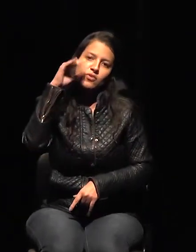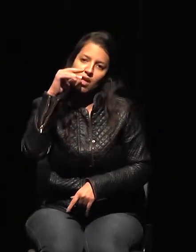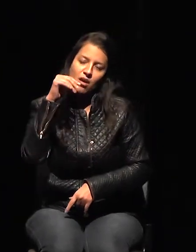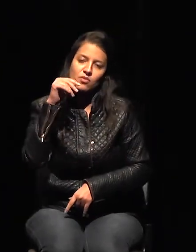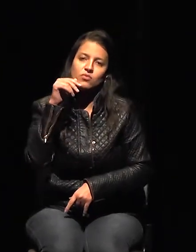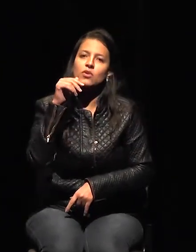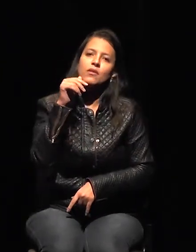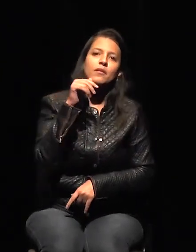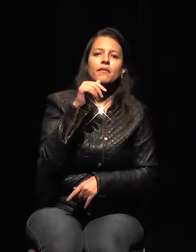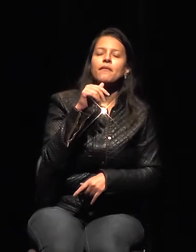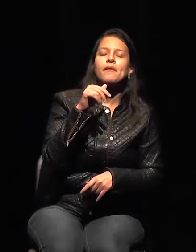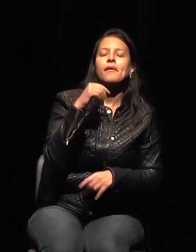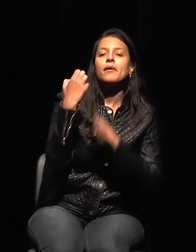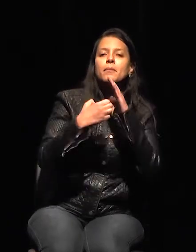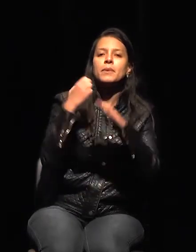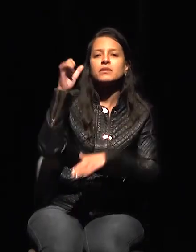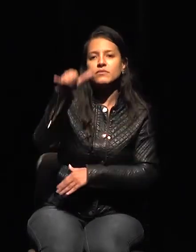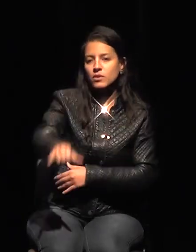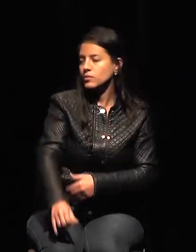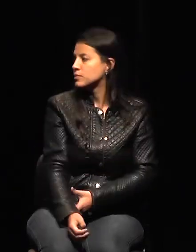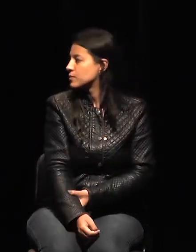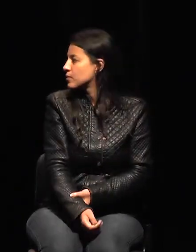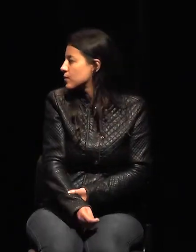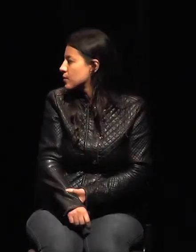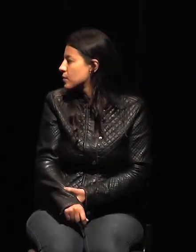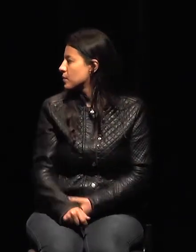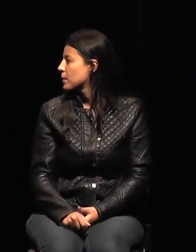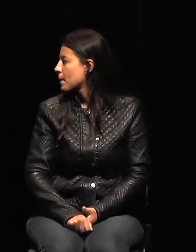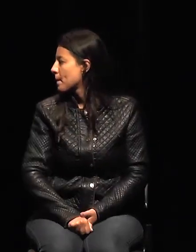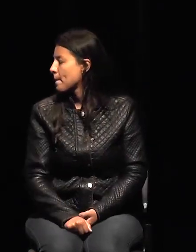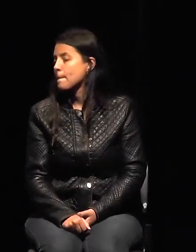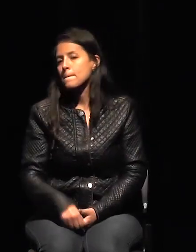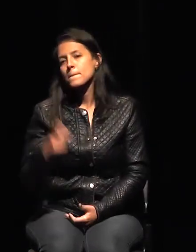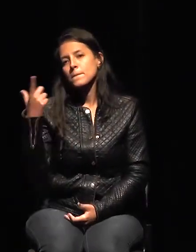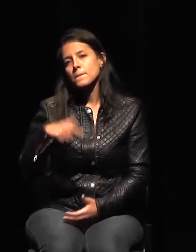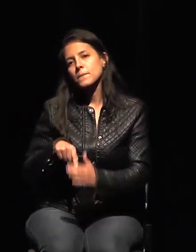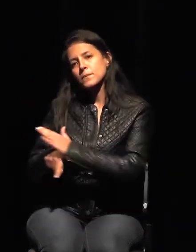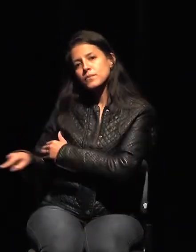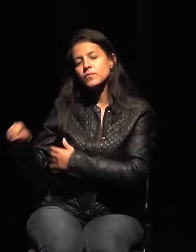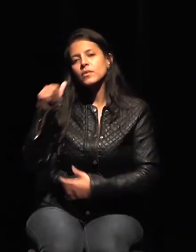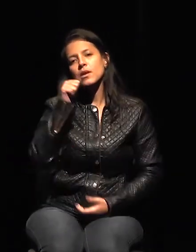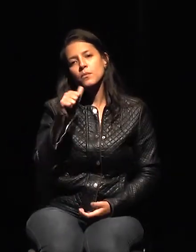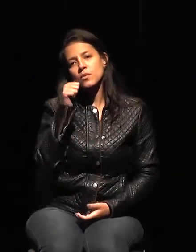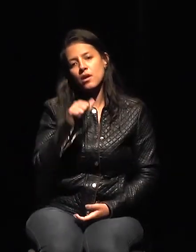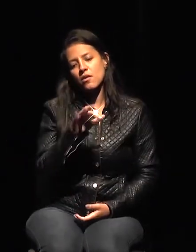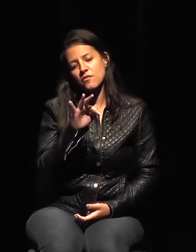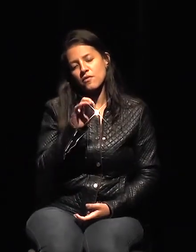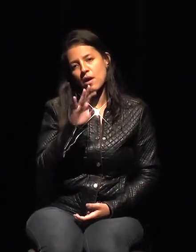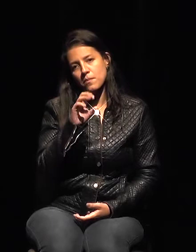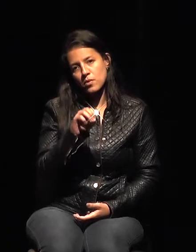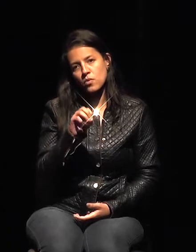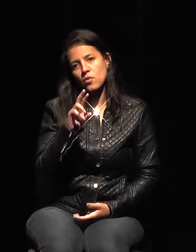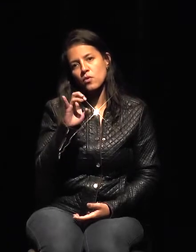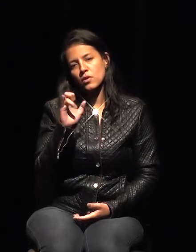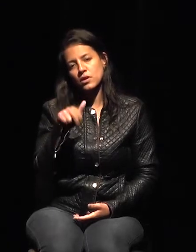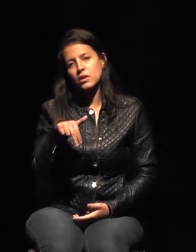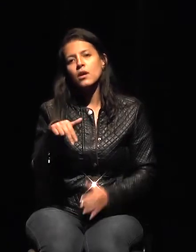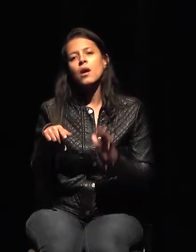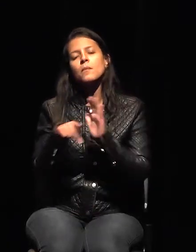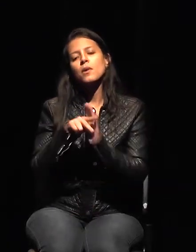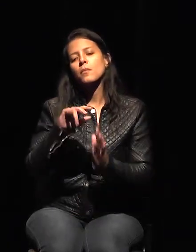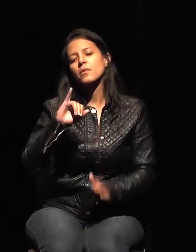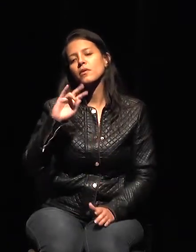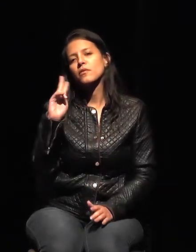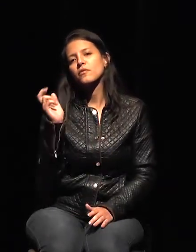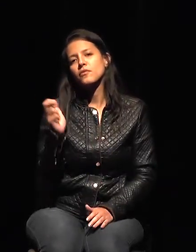sentido. Otro tema aquí de Fabio Rolín, de IFAN. En un reciente informe de TCU sobre